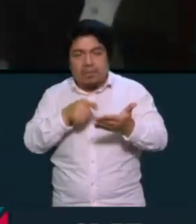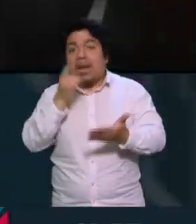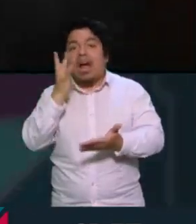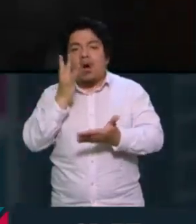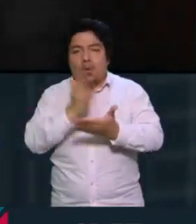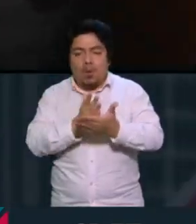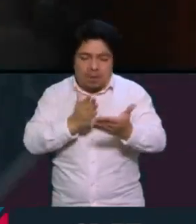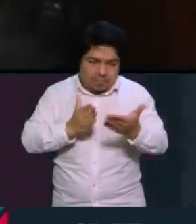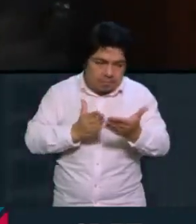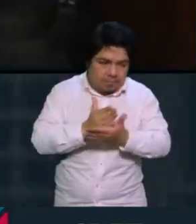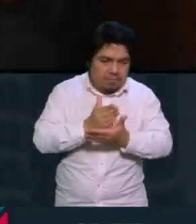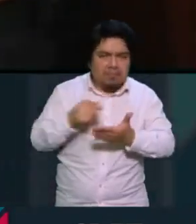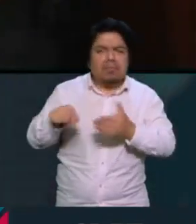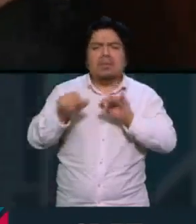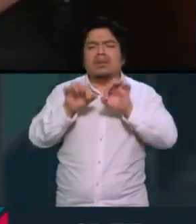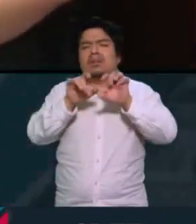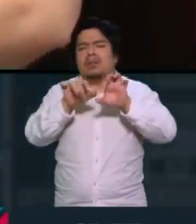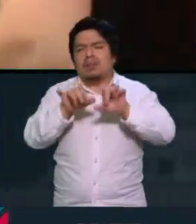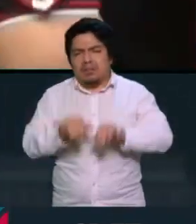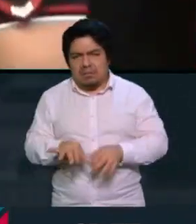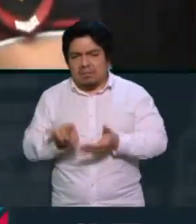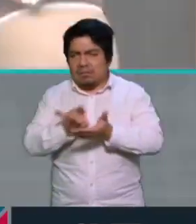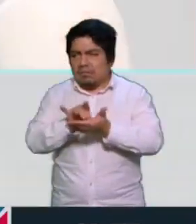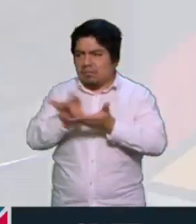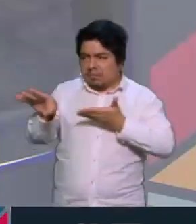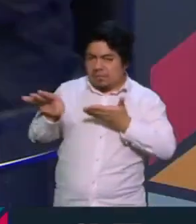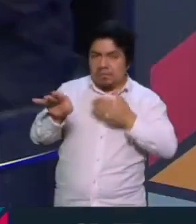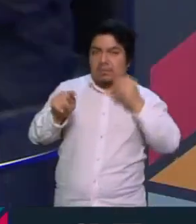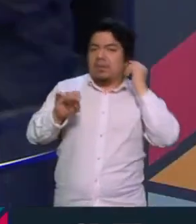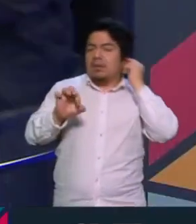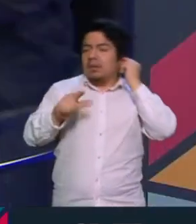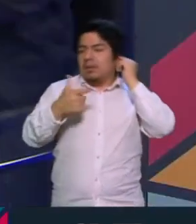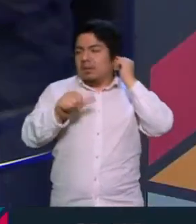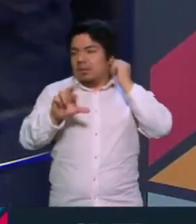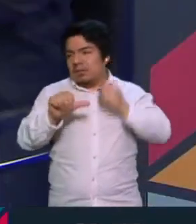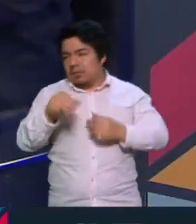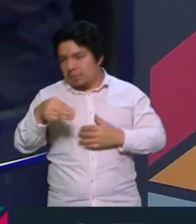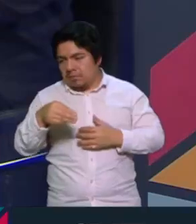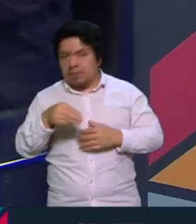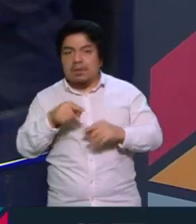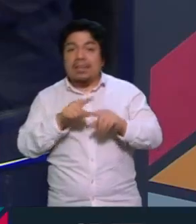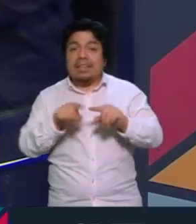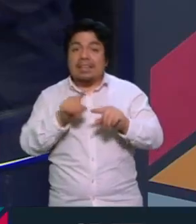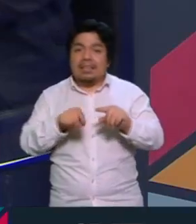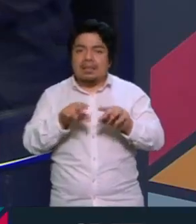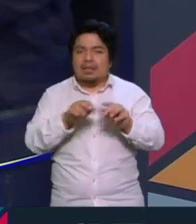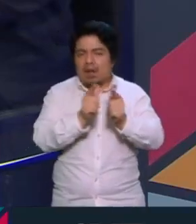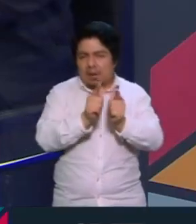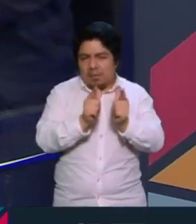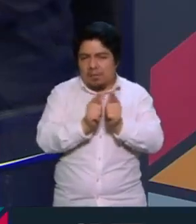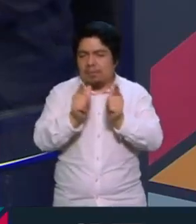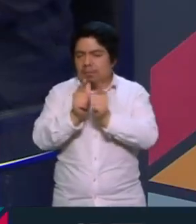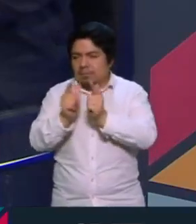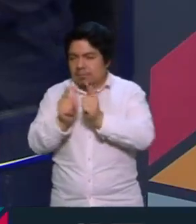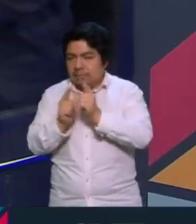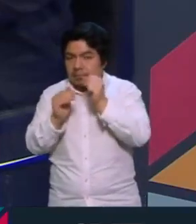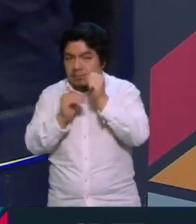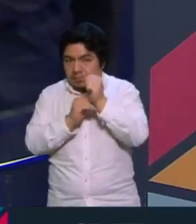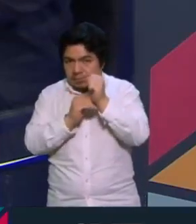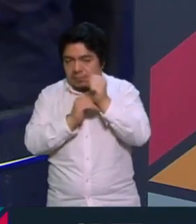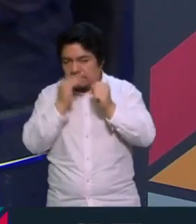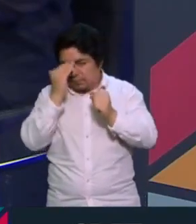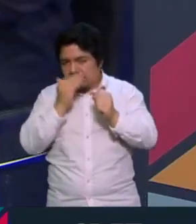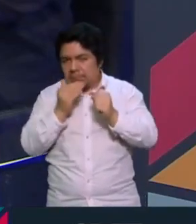Entonces, la comunidad ha creado canales ocultos en Telegram que pueden tener una cantidad ilimitada de usuarios